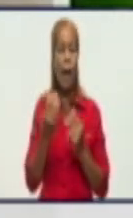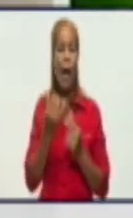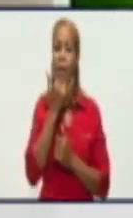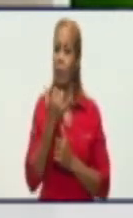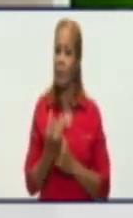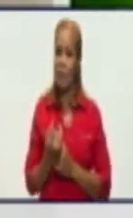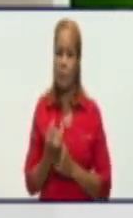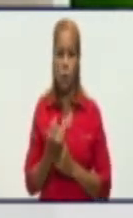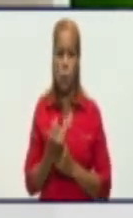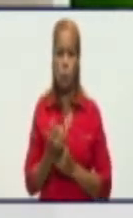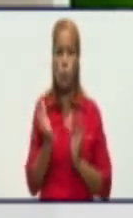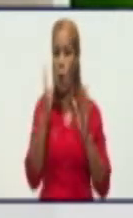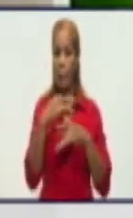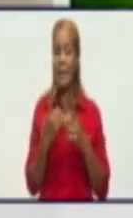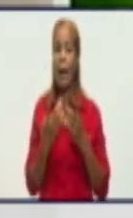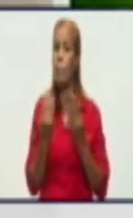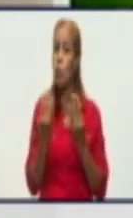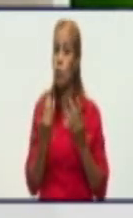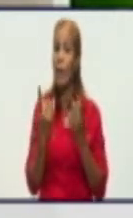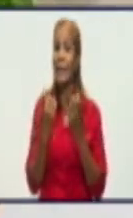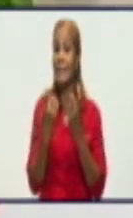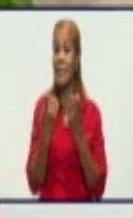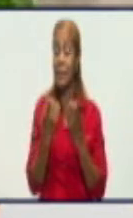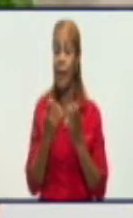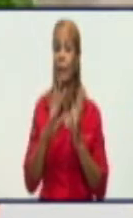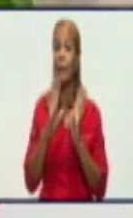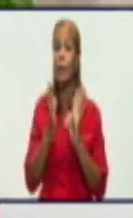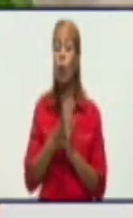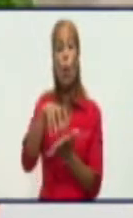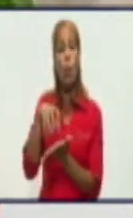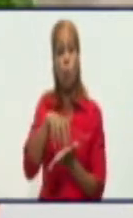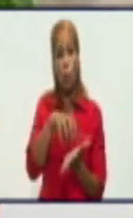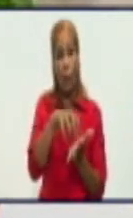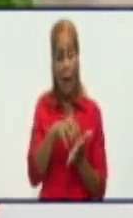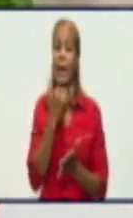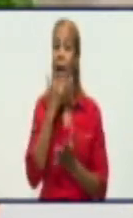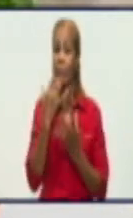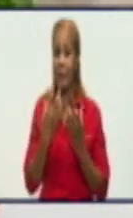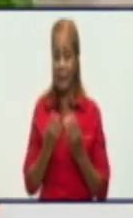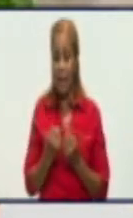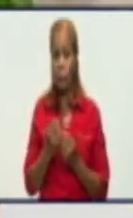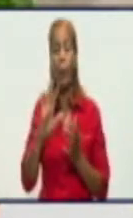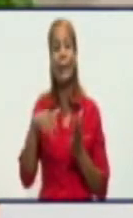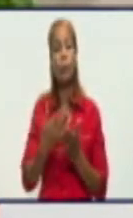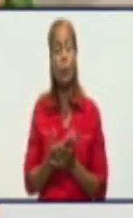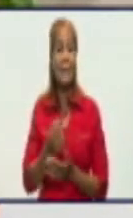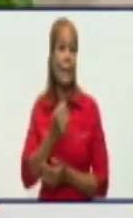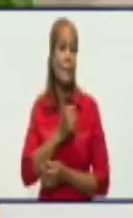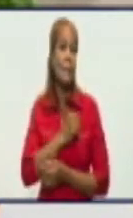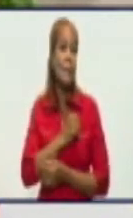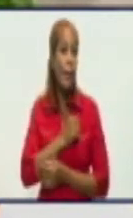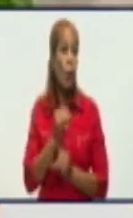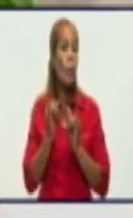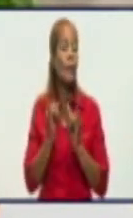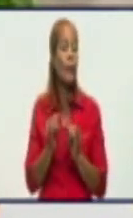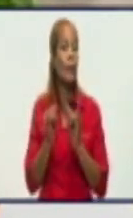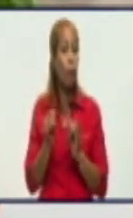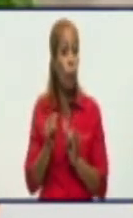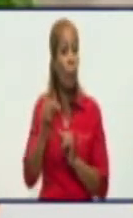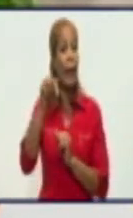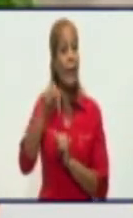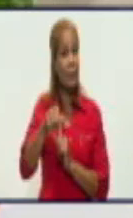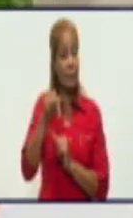necesidad de afectar todos los bloques que estaban previstos. Aquí quiero aclarar, Solís da el resumen global.